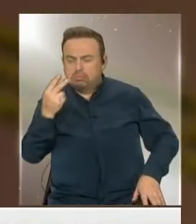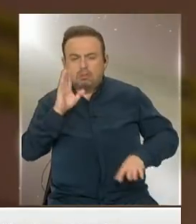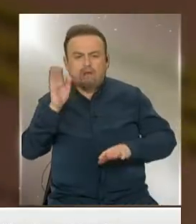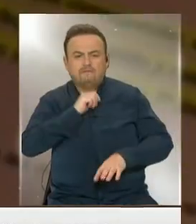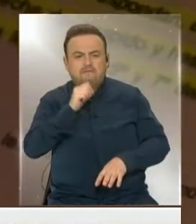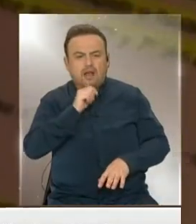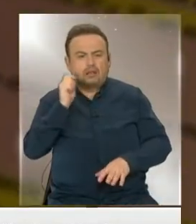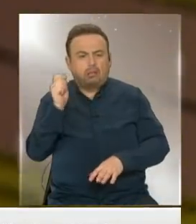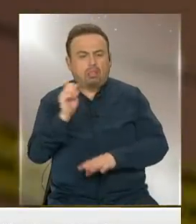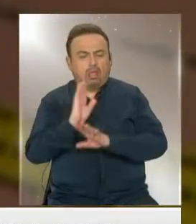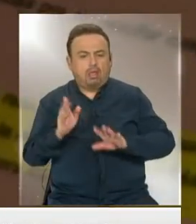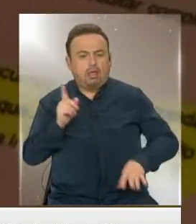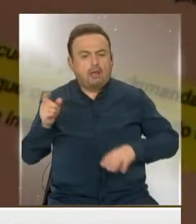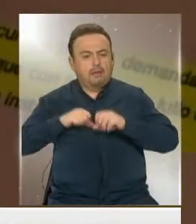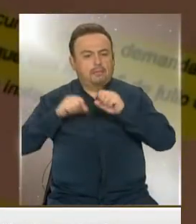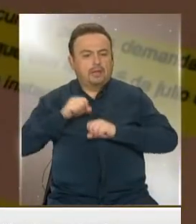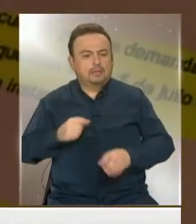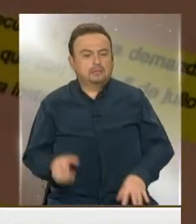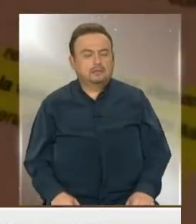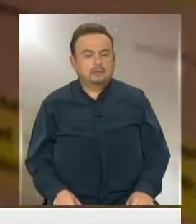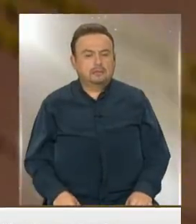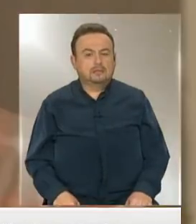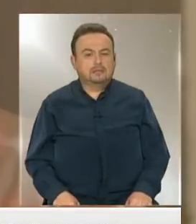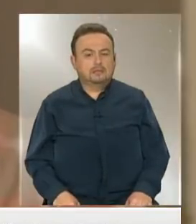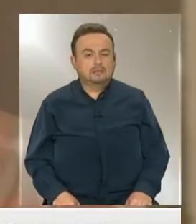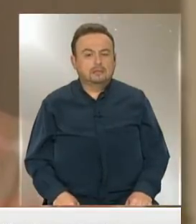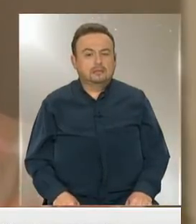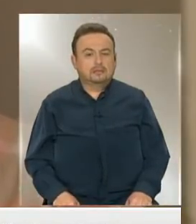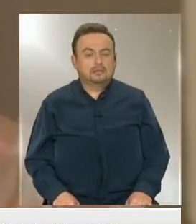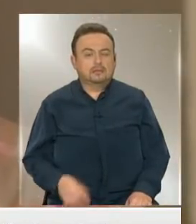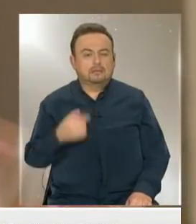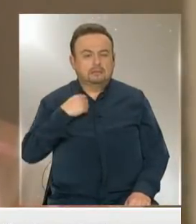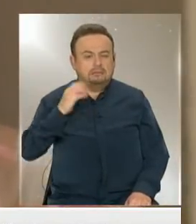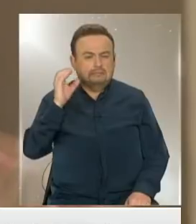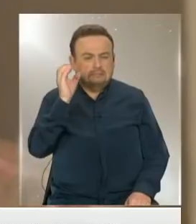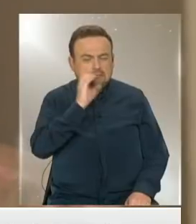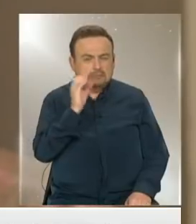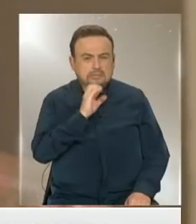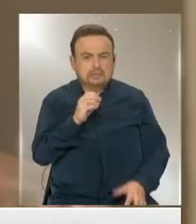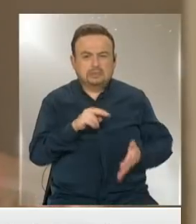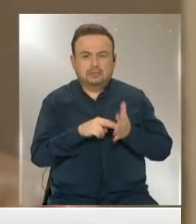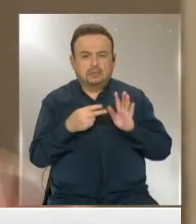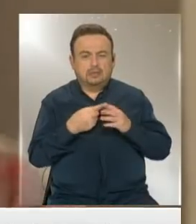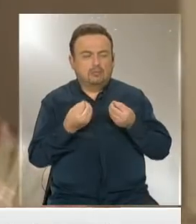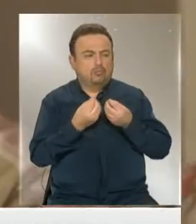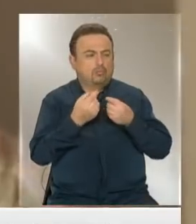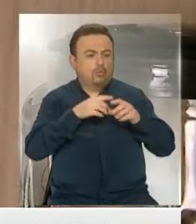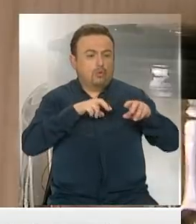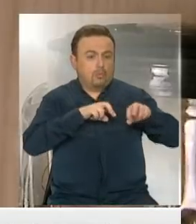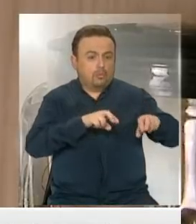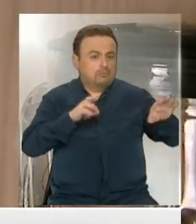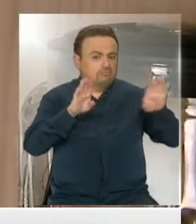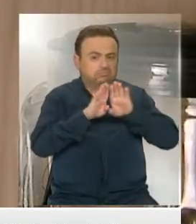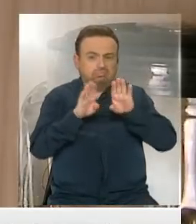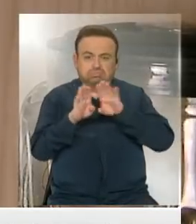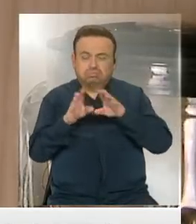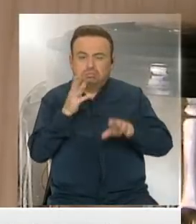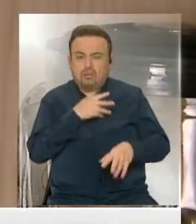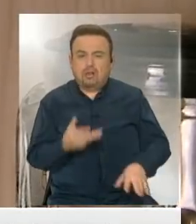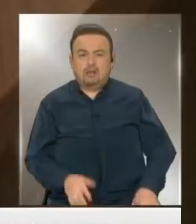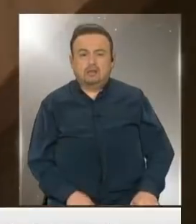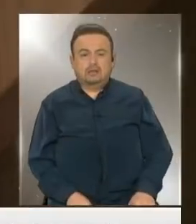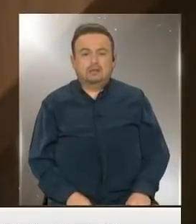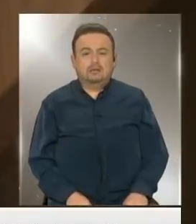un desgaste monetario, es búsqueda, se han cerrado puertas, es ver que esto no